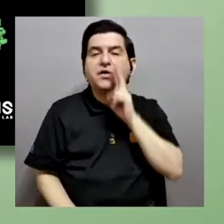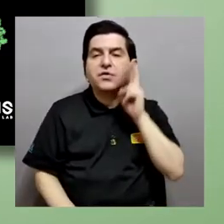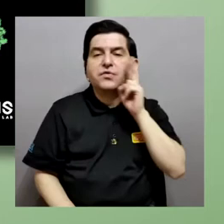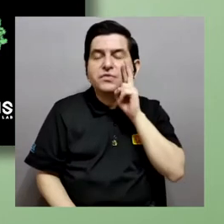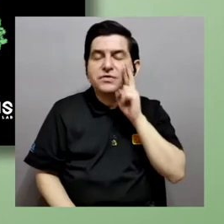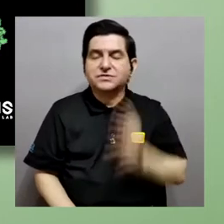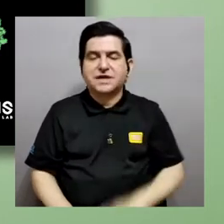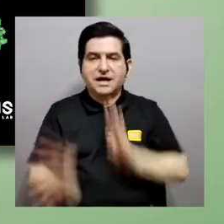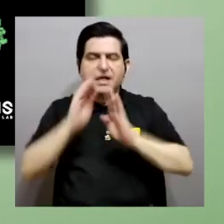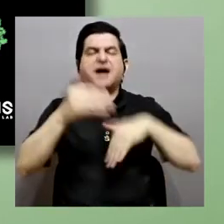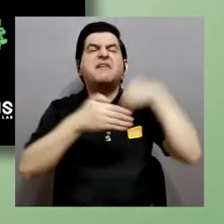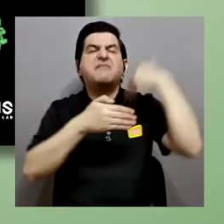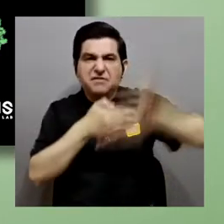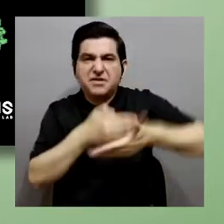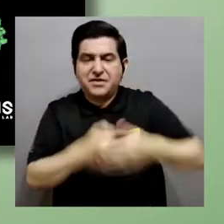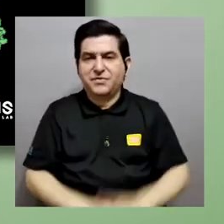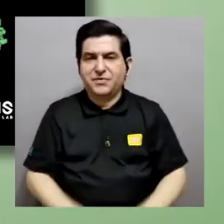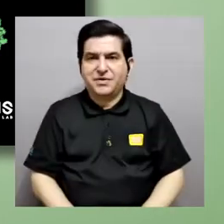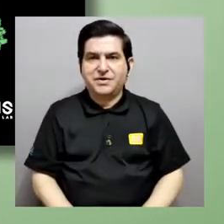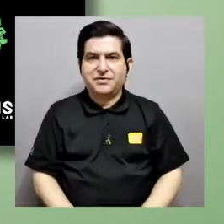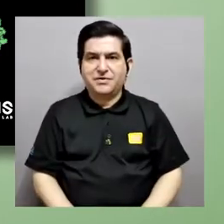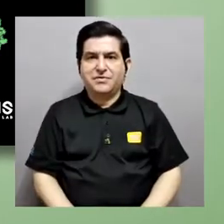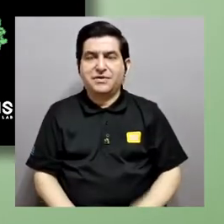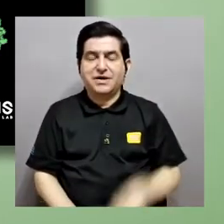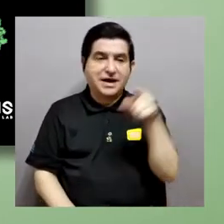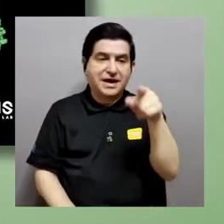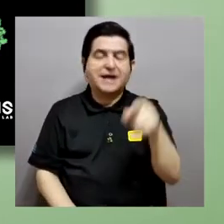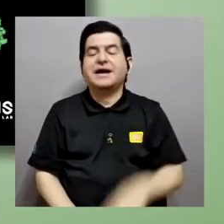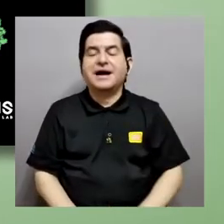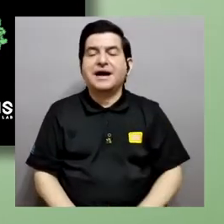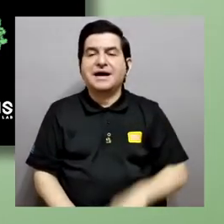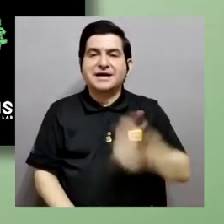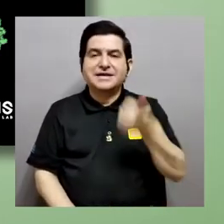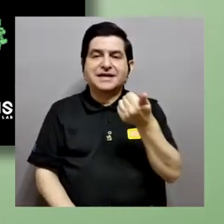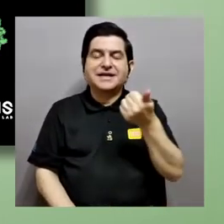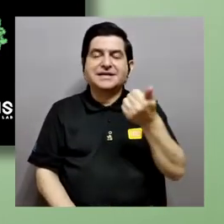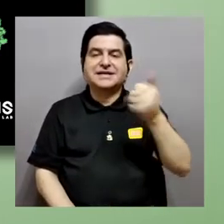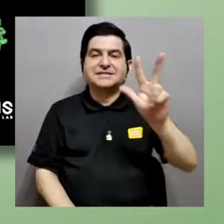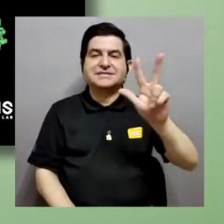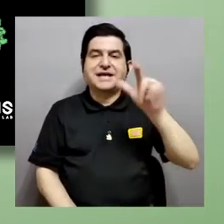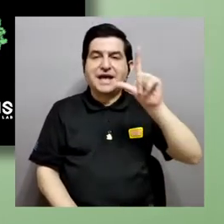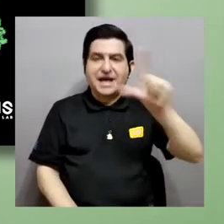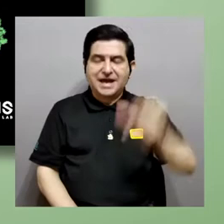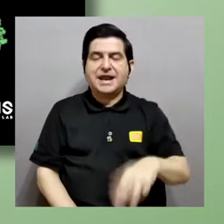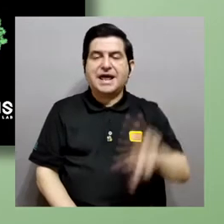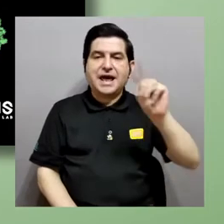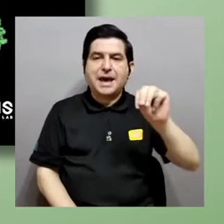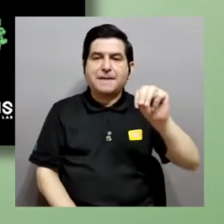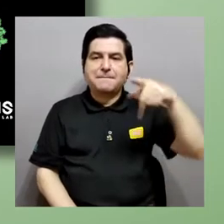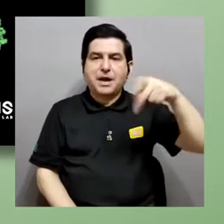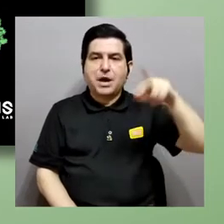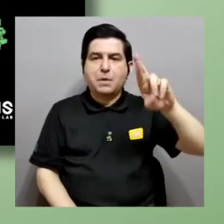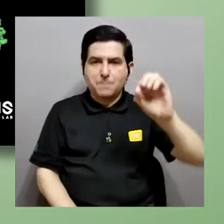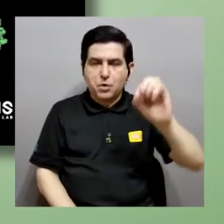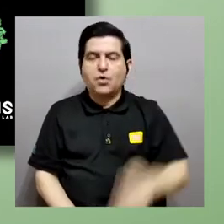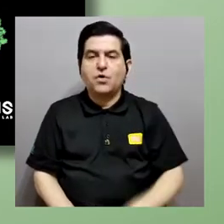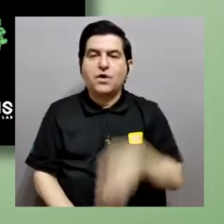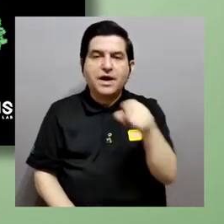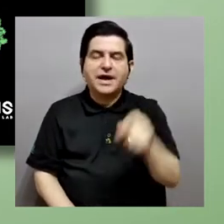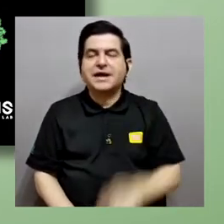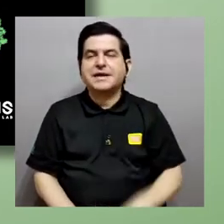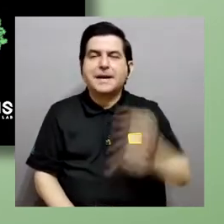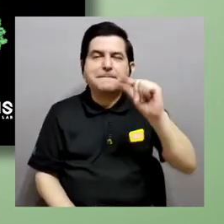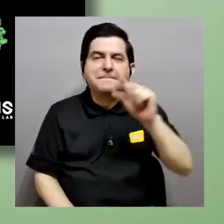adelante, la 3L, la M-Pro. Esta es la proteasa. Esto es como una tijera viral. De ella vamos a estar hablando más a continuación.